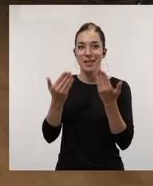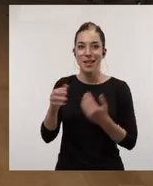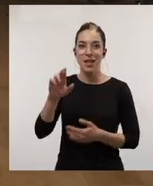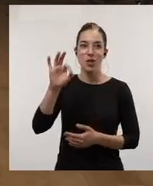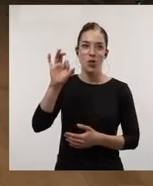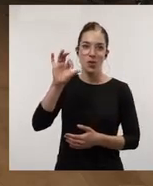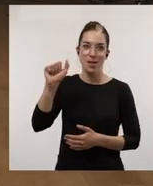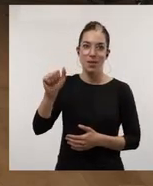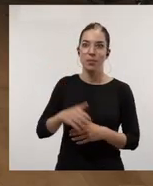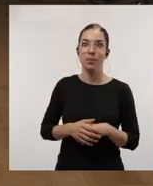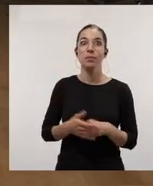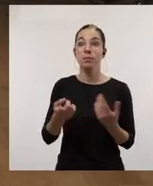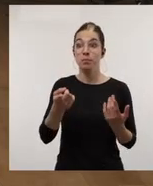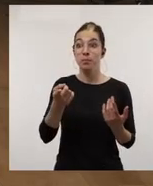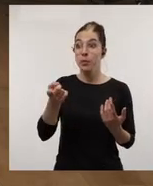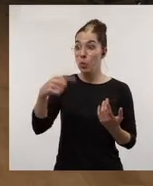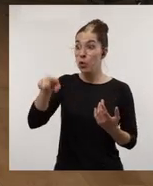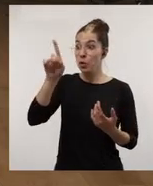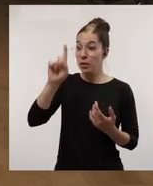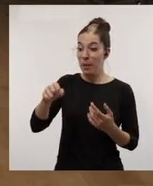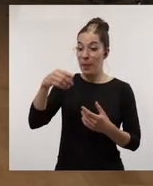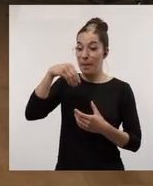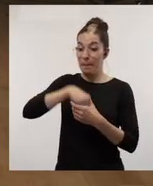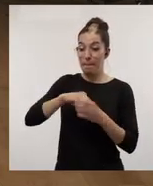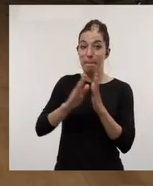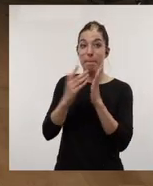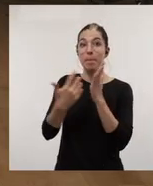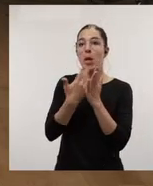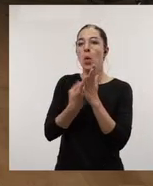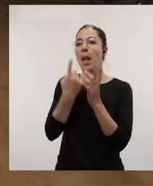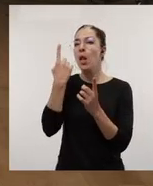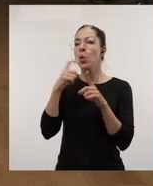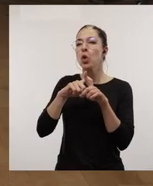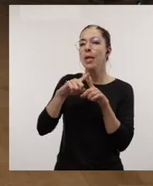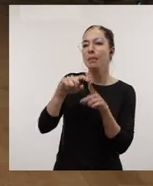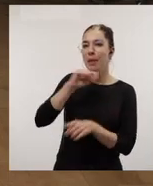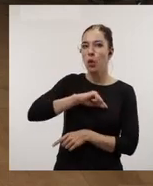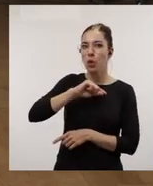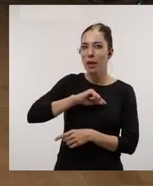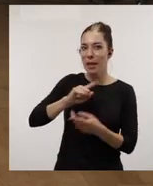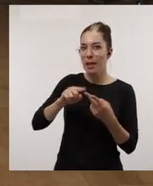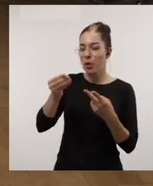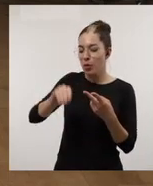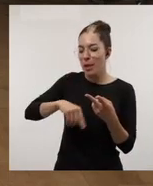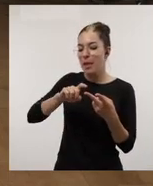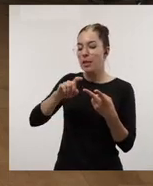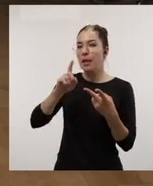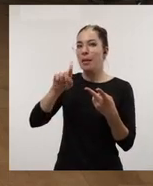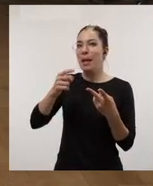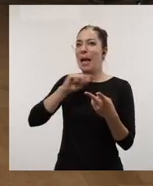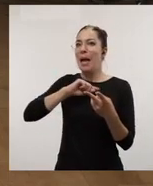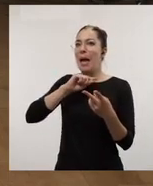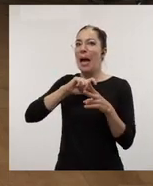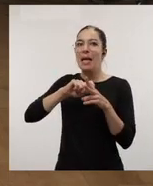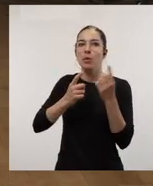Muchísimas gracias Rosa. Gemma, también habéis incorporado dentro del manual aspectos éticos, aspectos